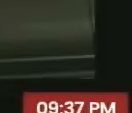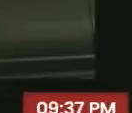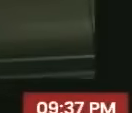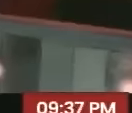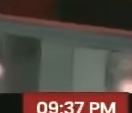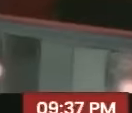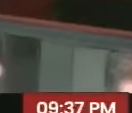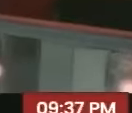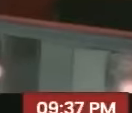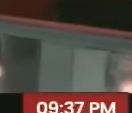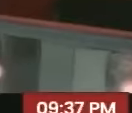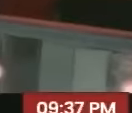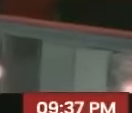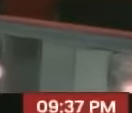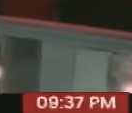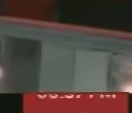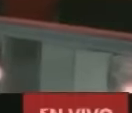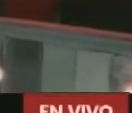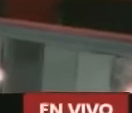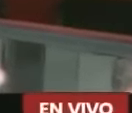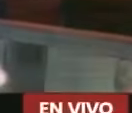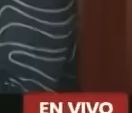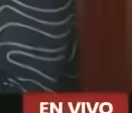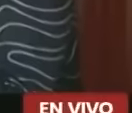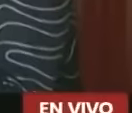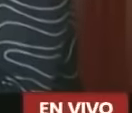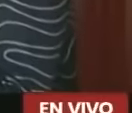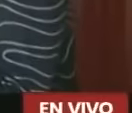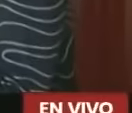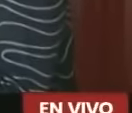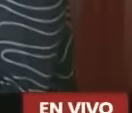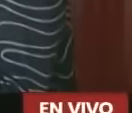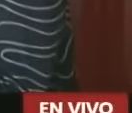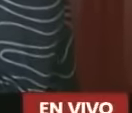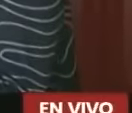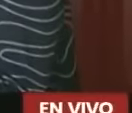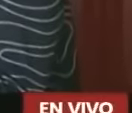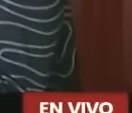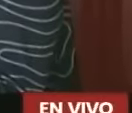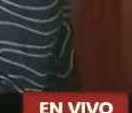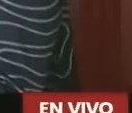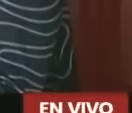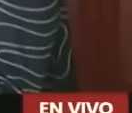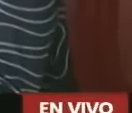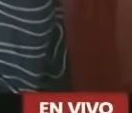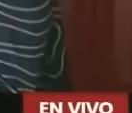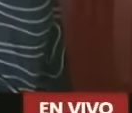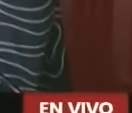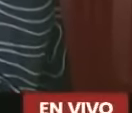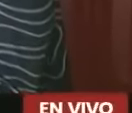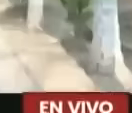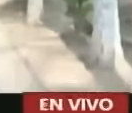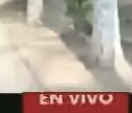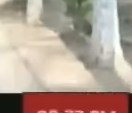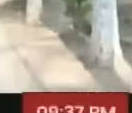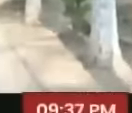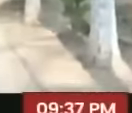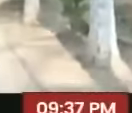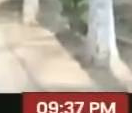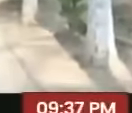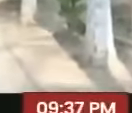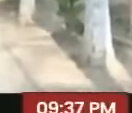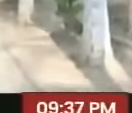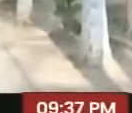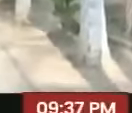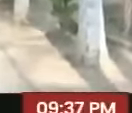Cuéntame, ¿en qué puedo ayudarte? Me dice el presidente. Presidente, mire, nosotros tenemos un proyecto que empezamos en el año 2014. Y el Liu